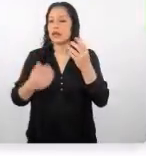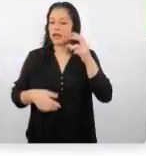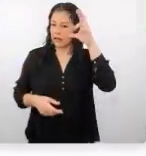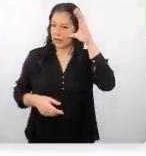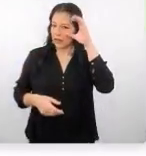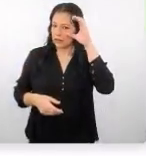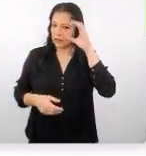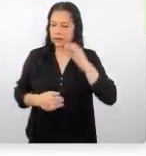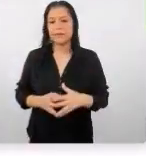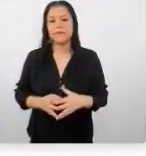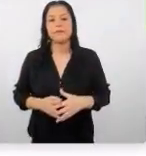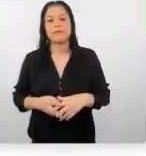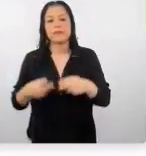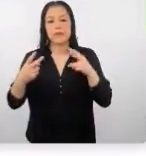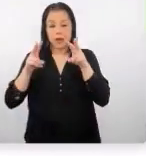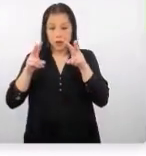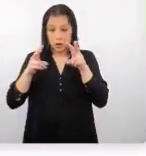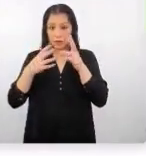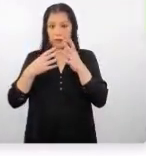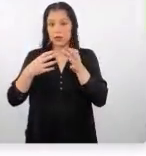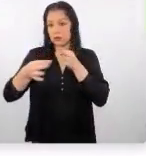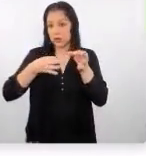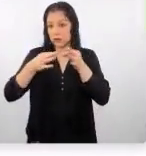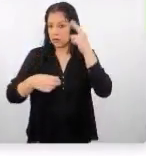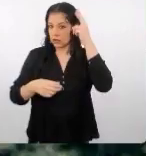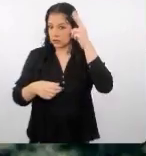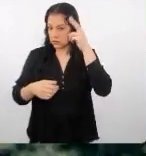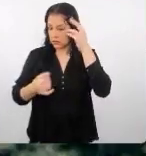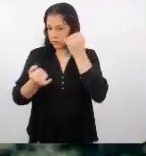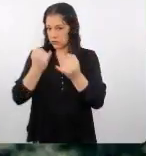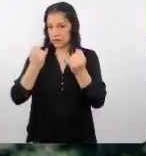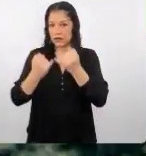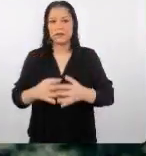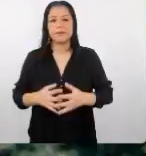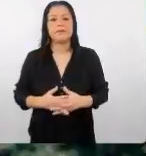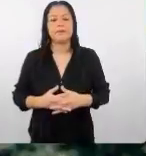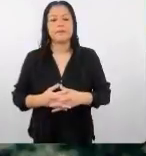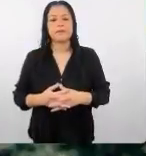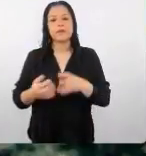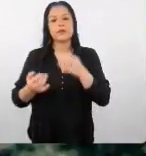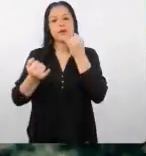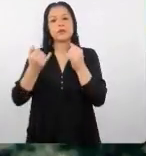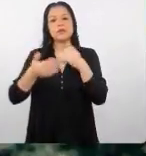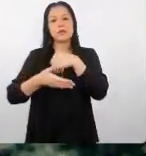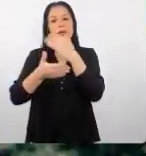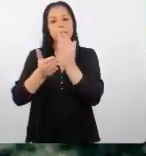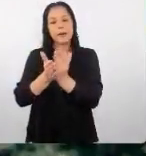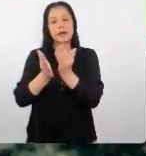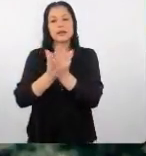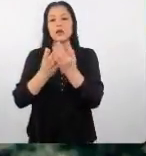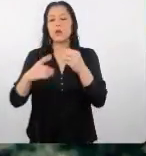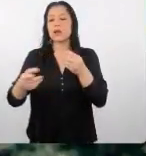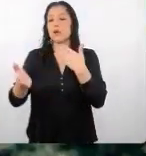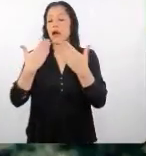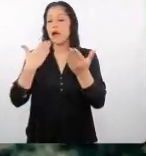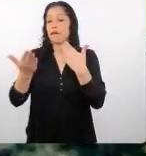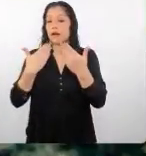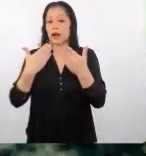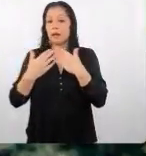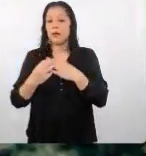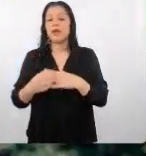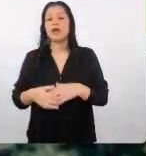bueno ahora quería entrar un poco a algunas reflexiones finales en este último bloque de hecho cuando hablamos de un